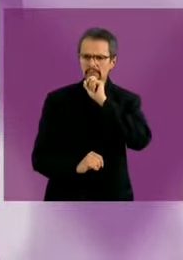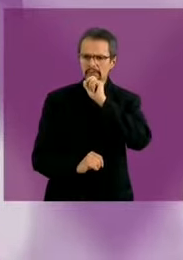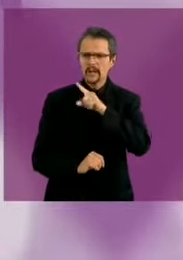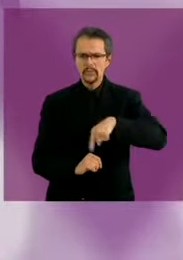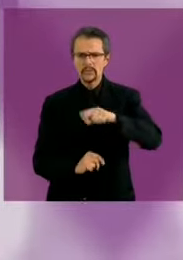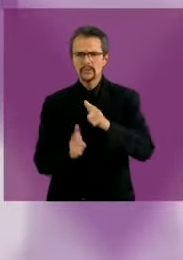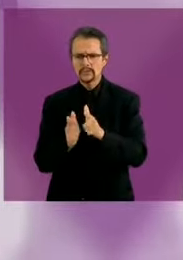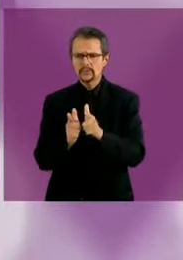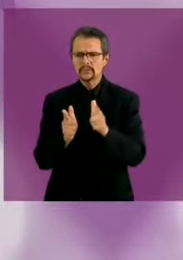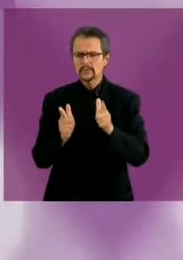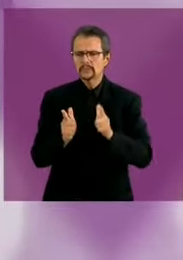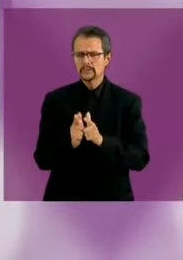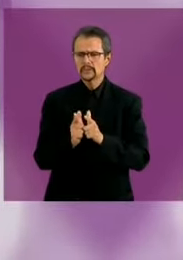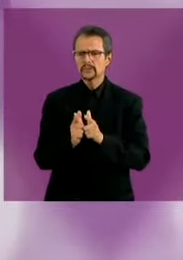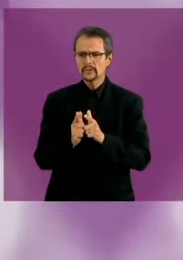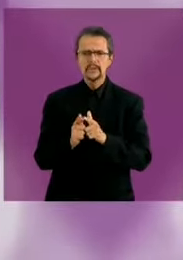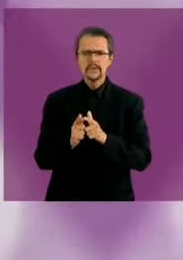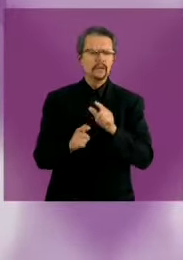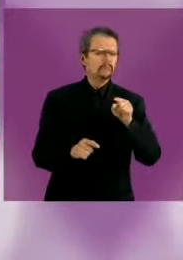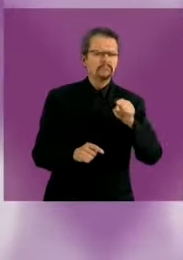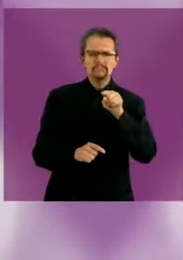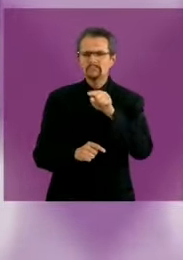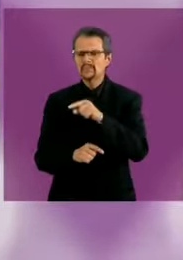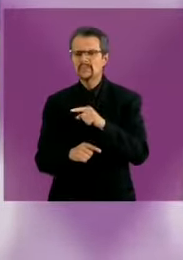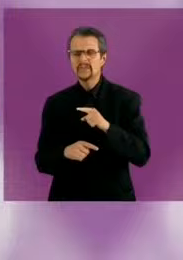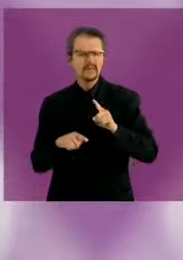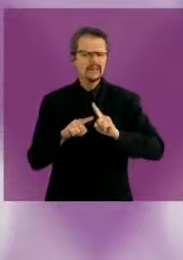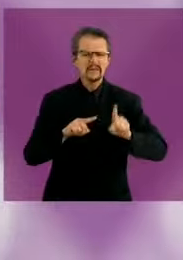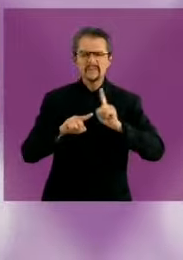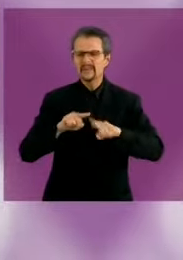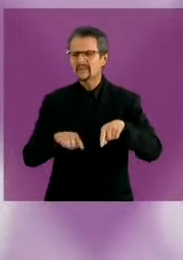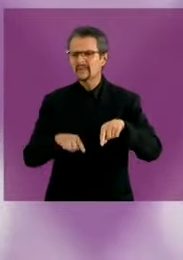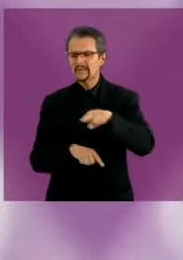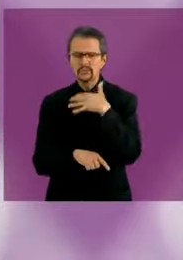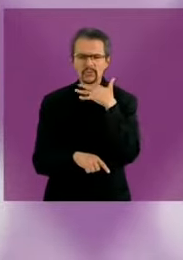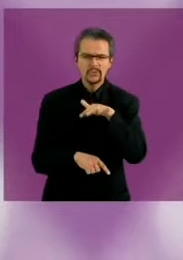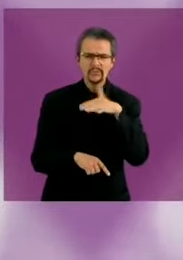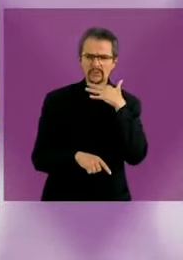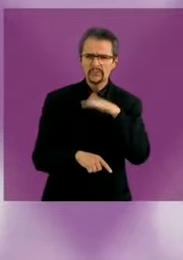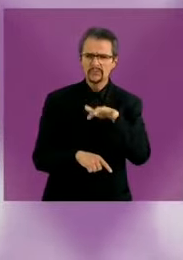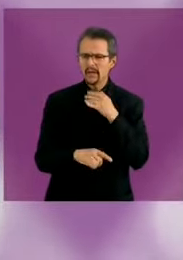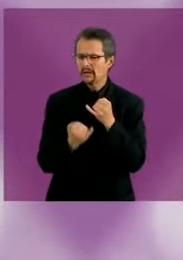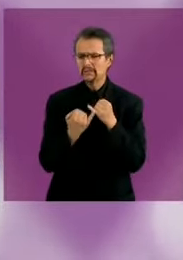los grupos de interés que inciden con ánimos de corrupción en estas instituciones.